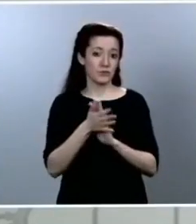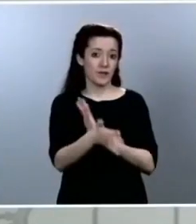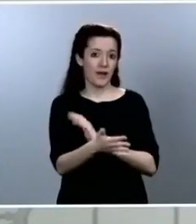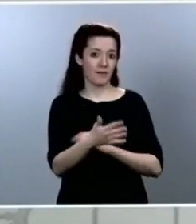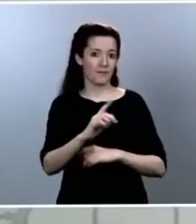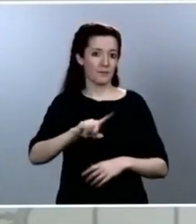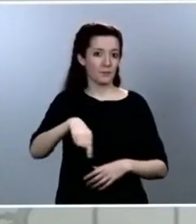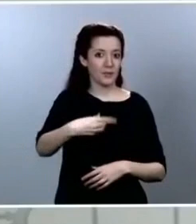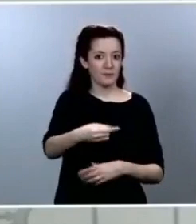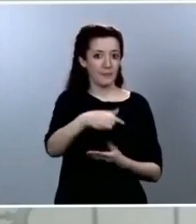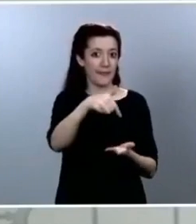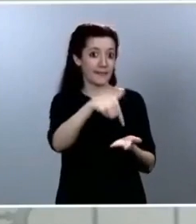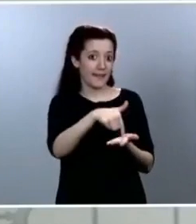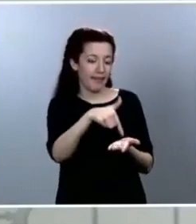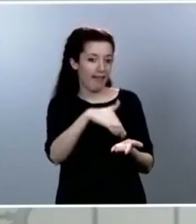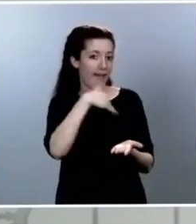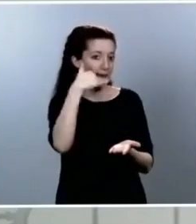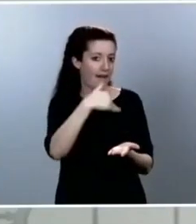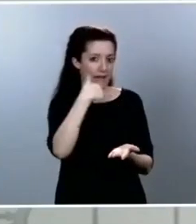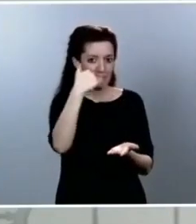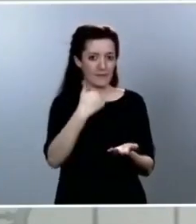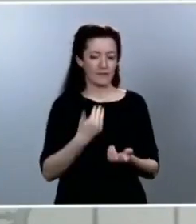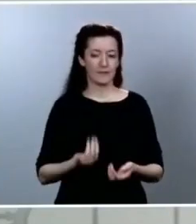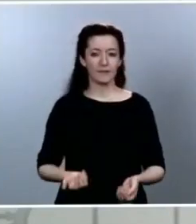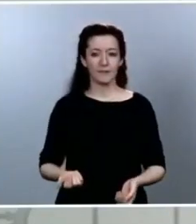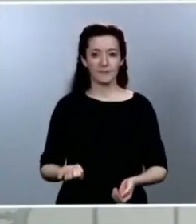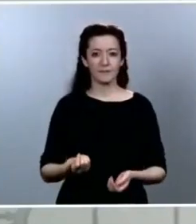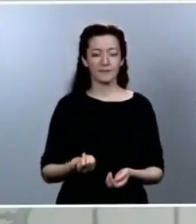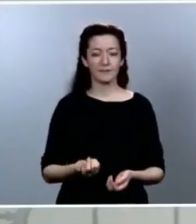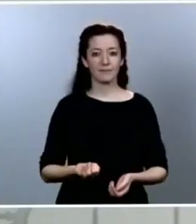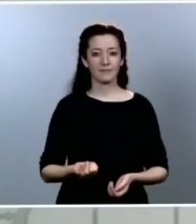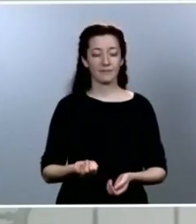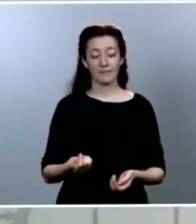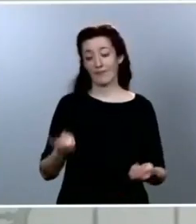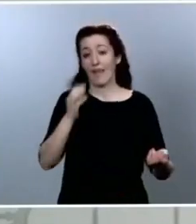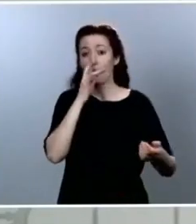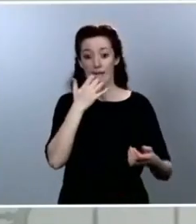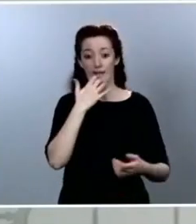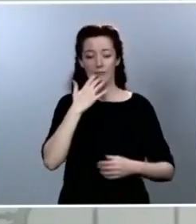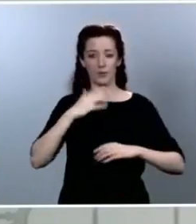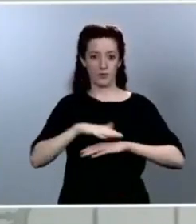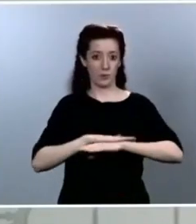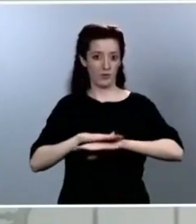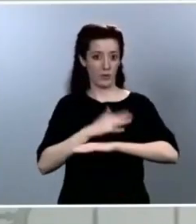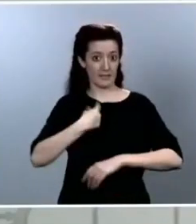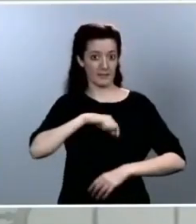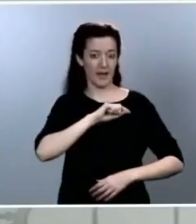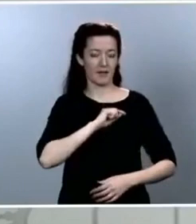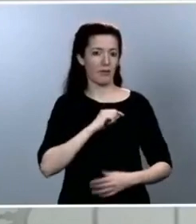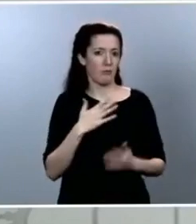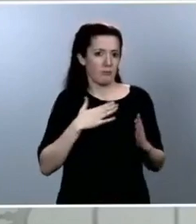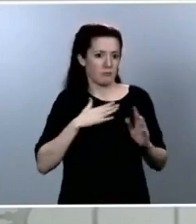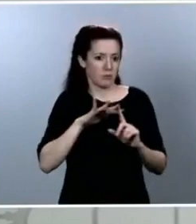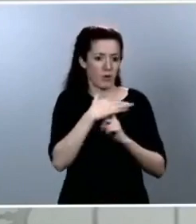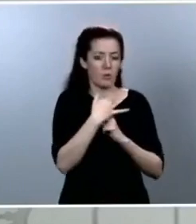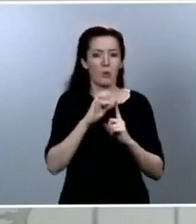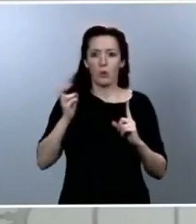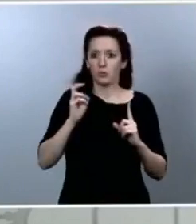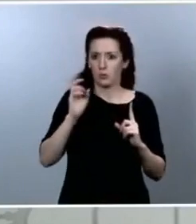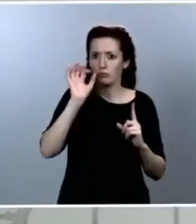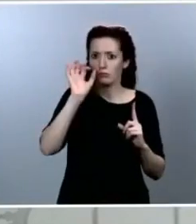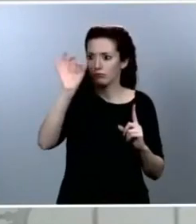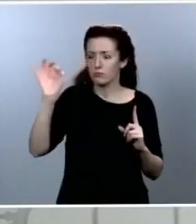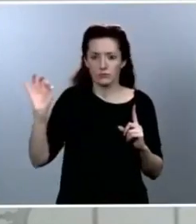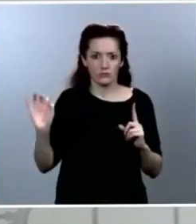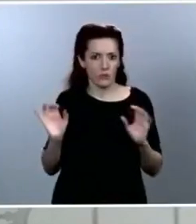ahora mismo lo que estamos haciendo desde el gobierno de España, por ponerles nuestro caso, pero no me cabe duda que lo están haciendo otros muchos gobiernos, nosotros estamos elevando el